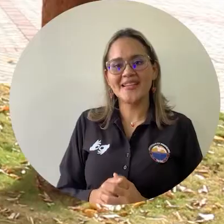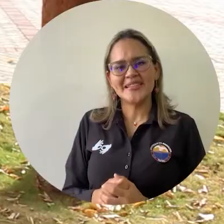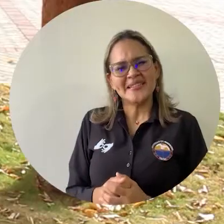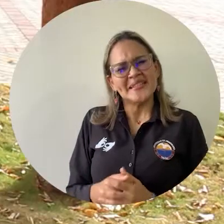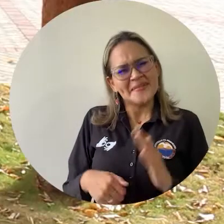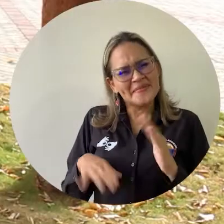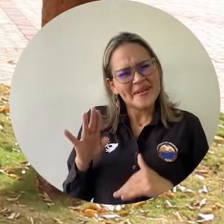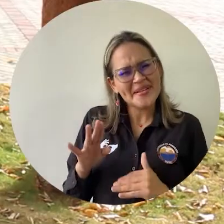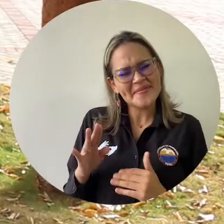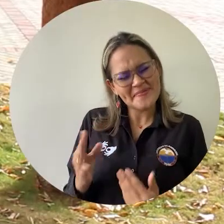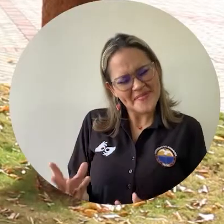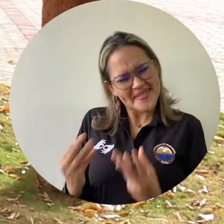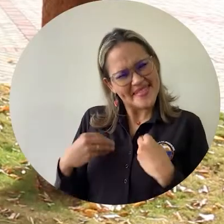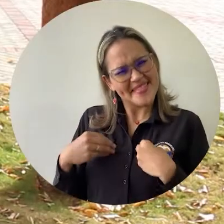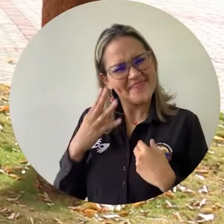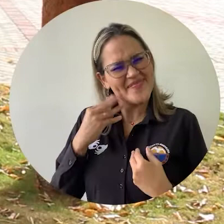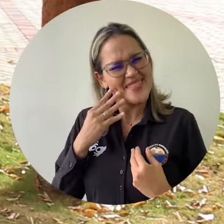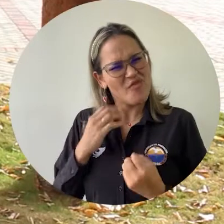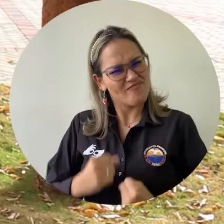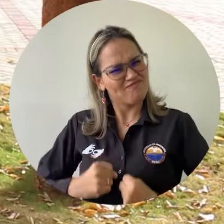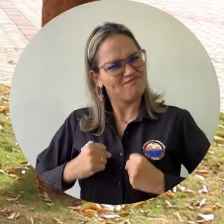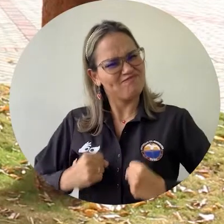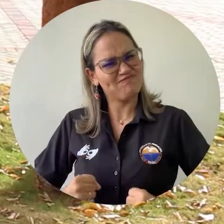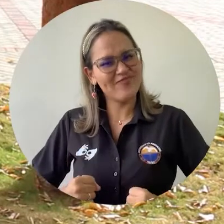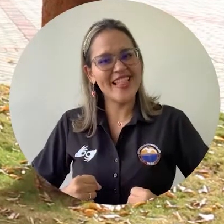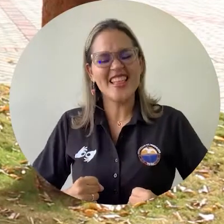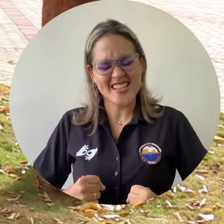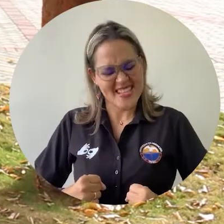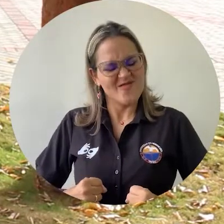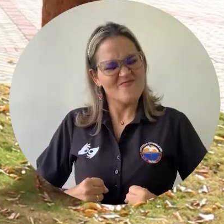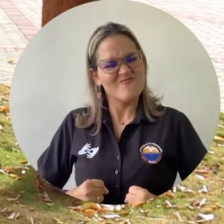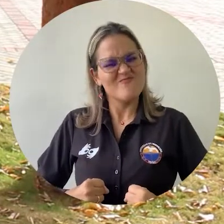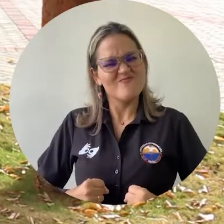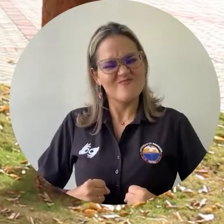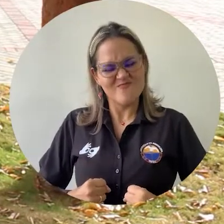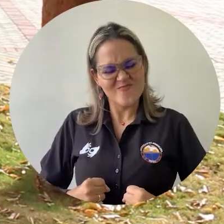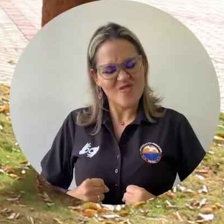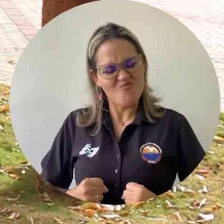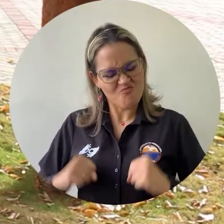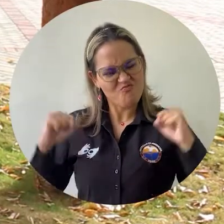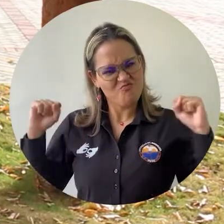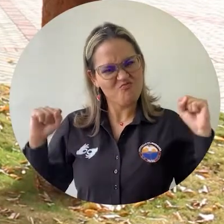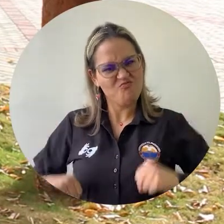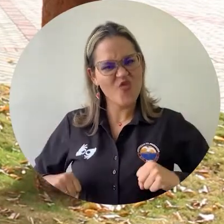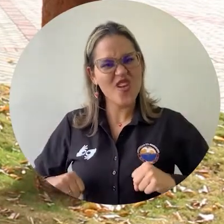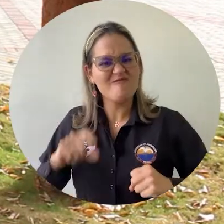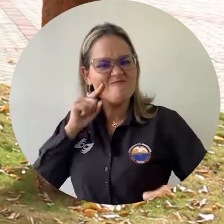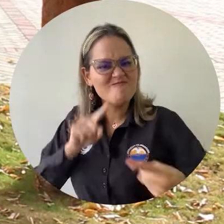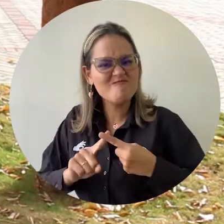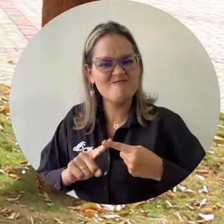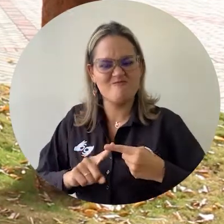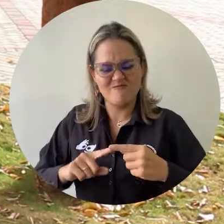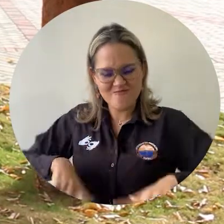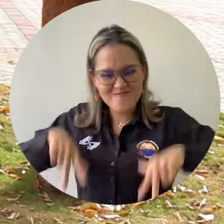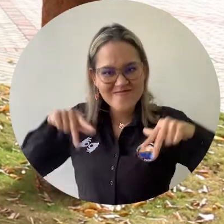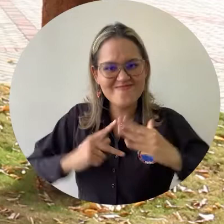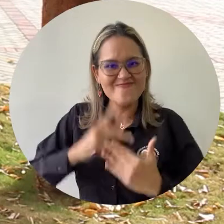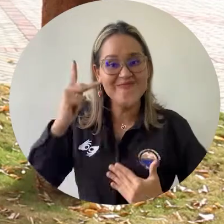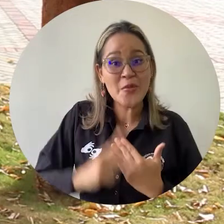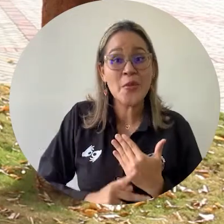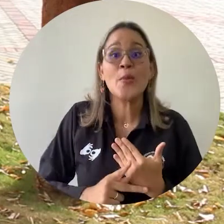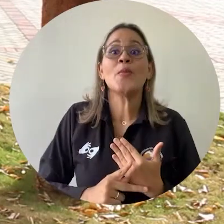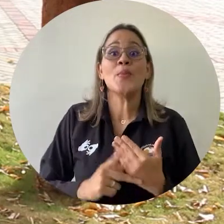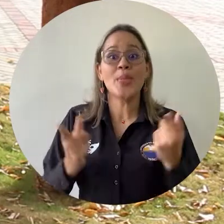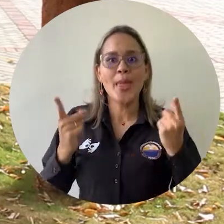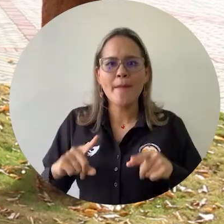Esta experiencia me brindó mucha seguridad y al mismo tiempo mucha determinación para lo que quiero continuar haciendo con mi proyecto de